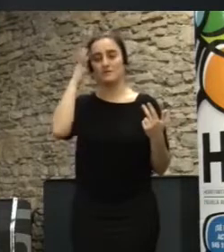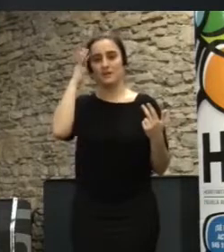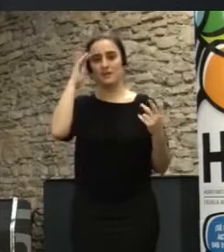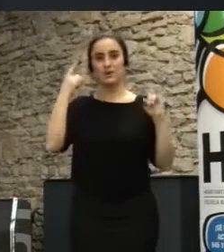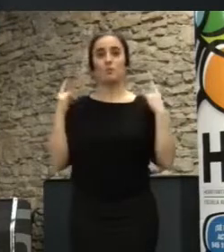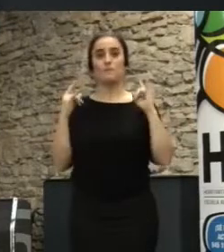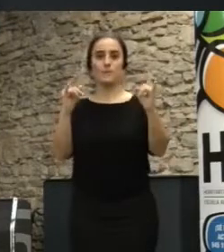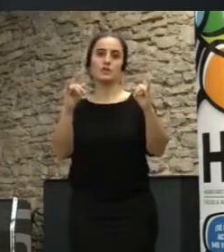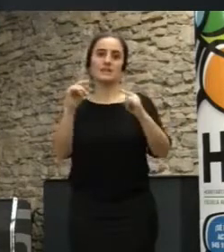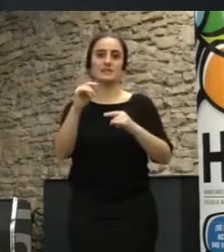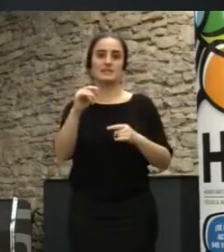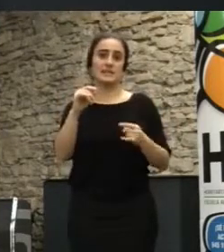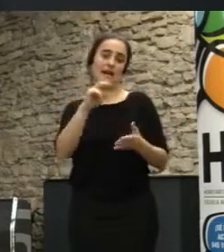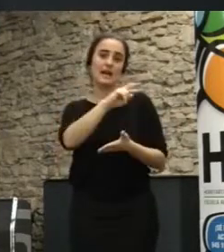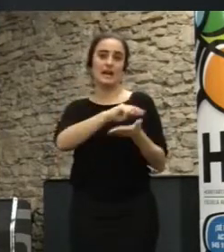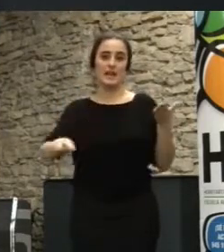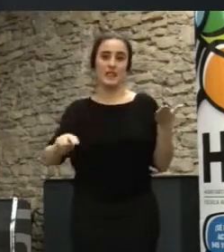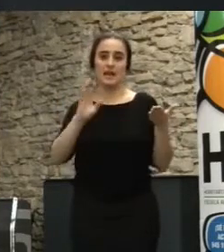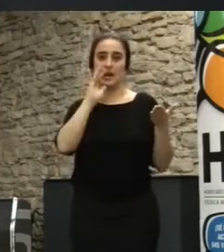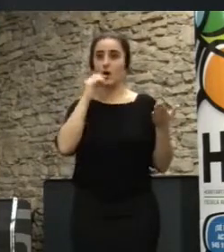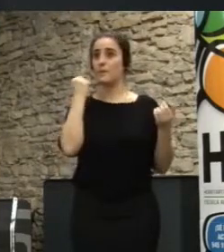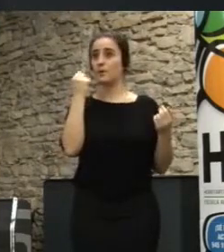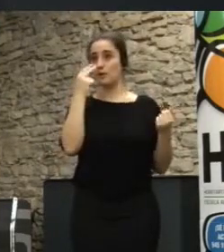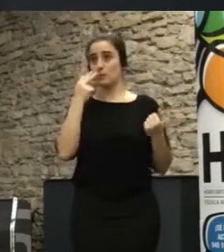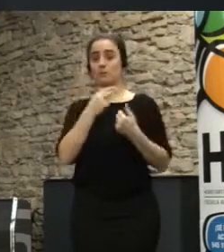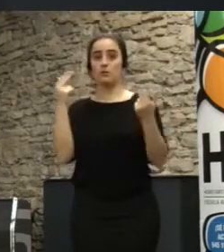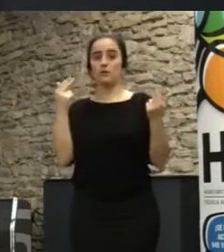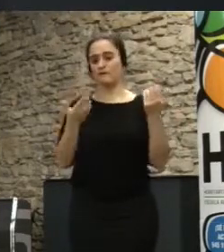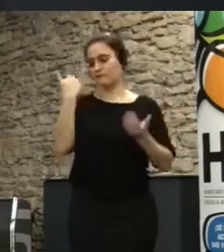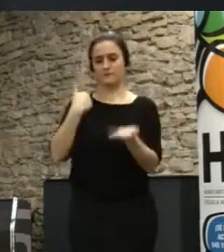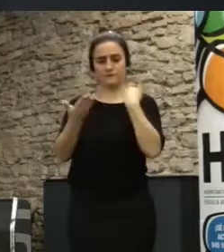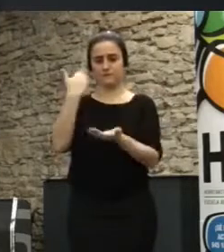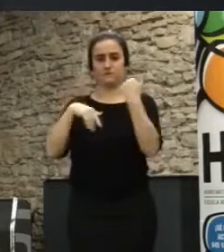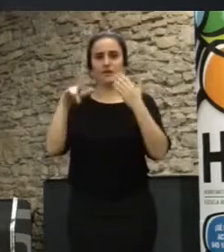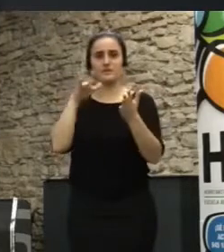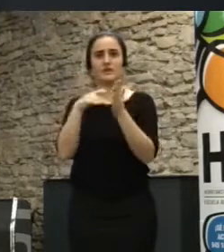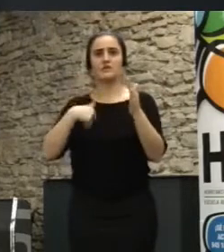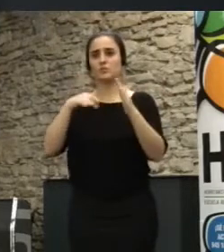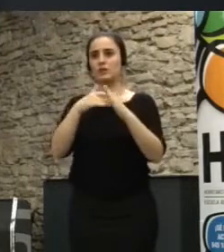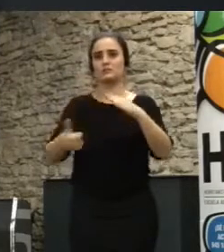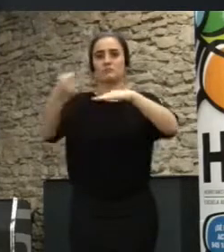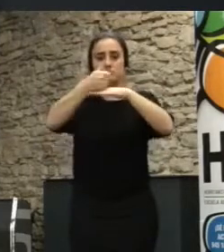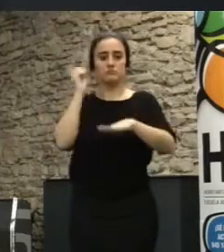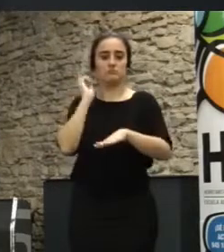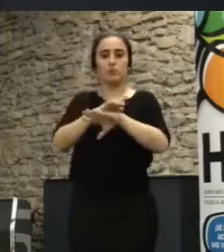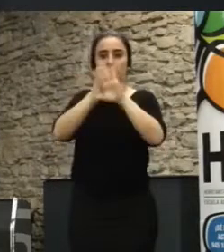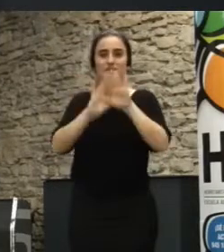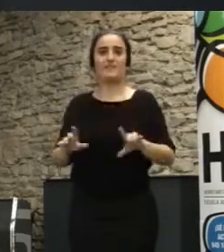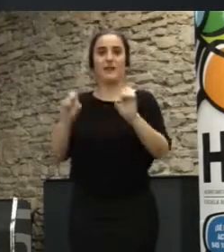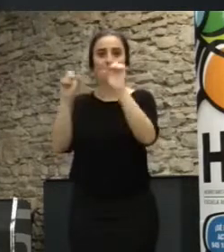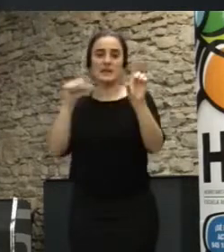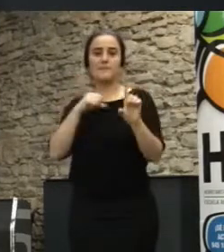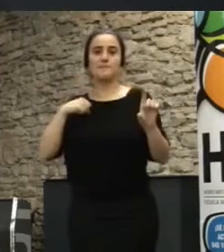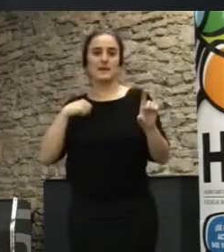gallegos que llegue el poder público y los elimine y es una gestión vertical y que al final lo externaliza una empresa privada pero